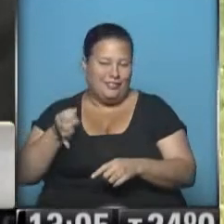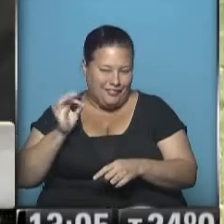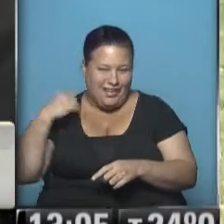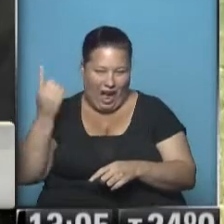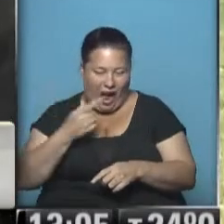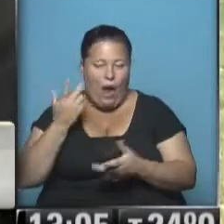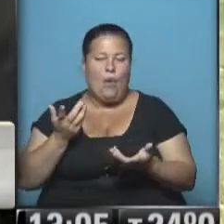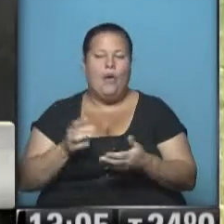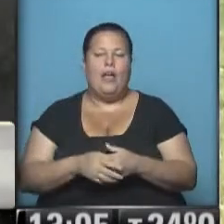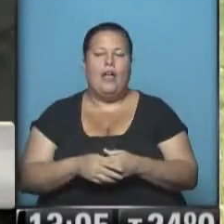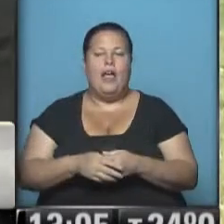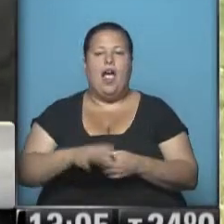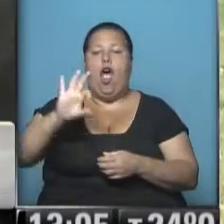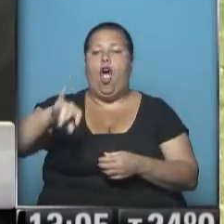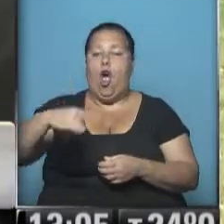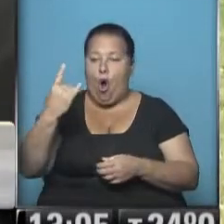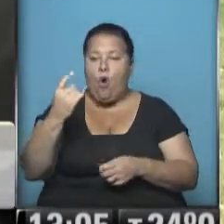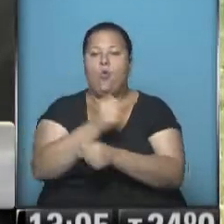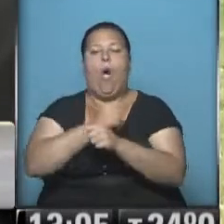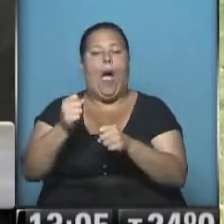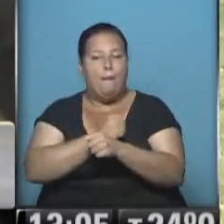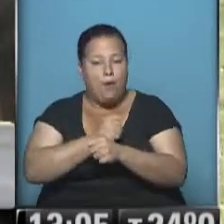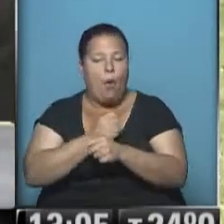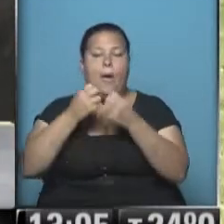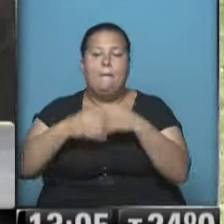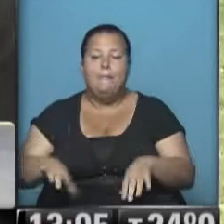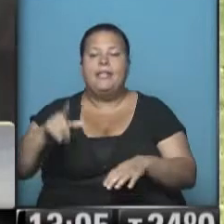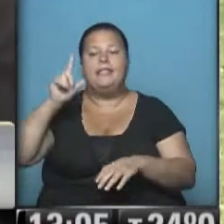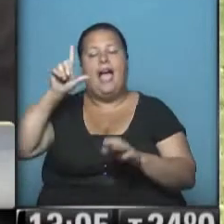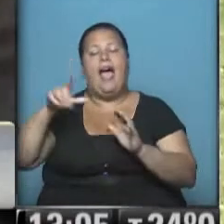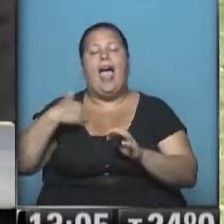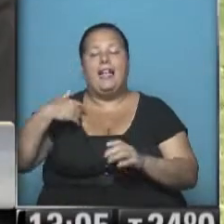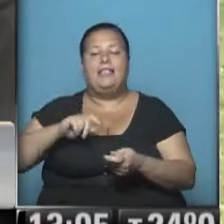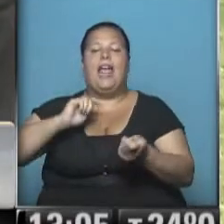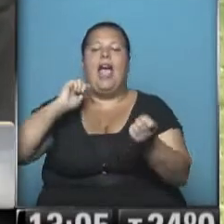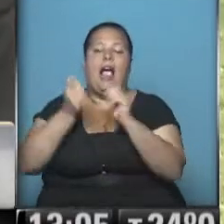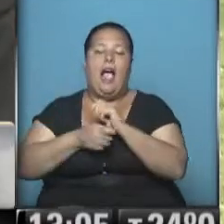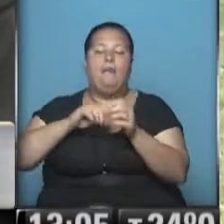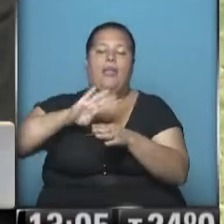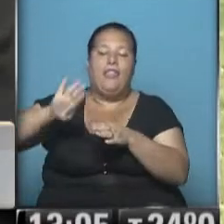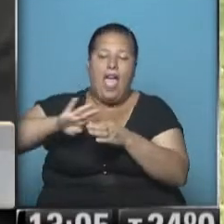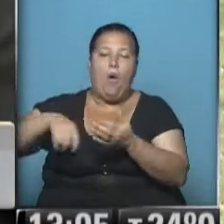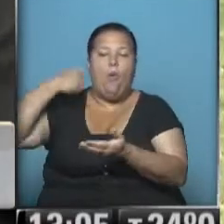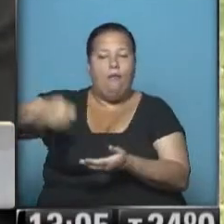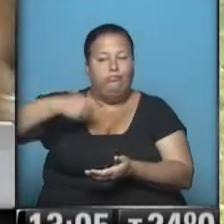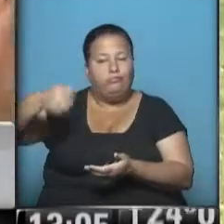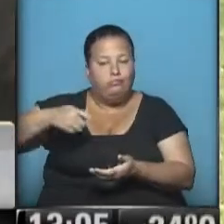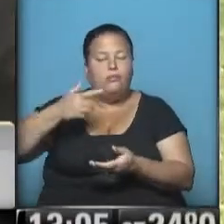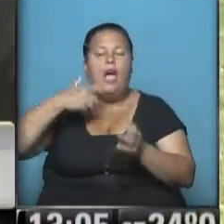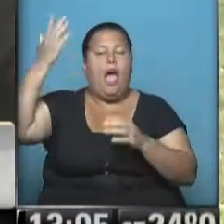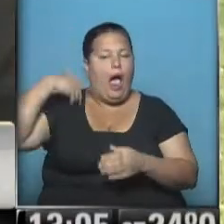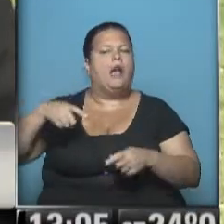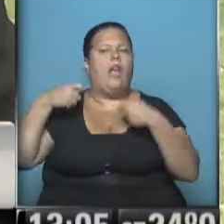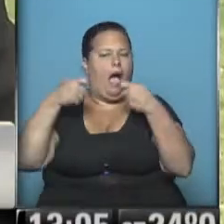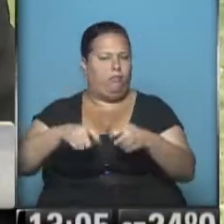las Naciones Unidas aprobaron la iniciativa argentina de reestructuración de deuda que fue ampliamente